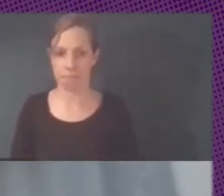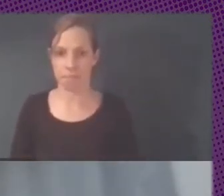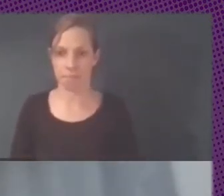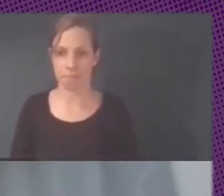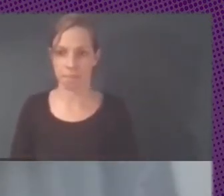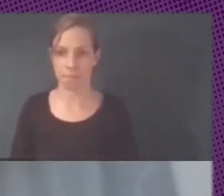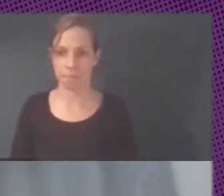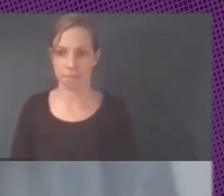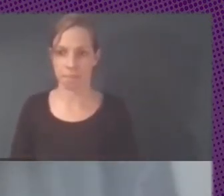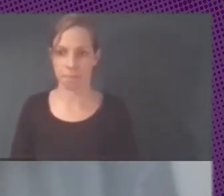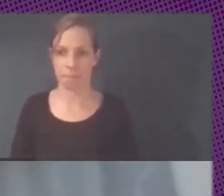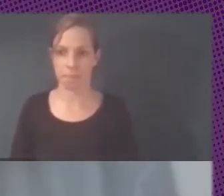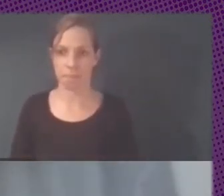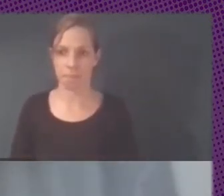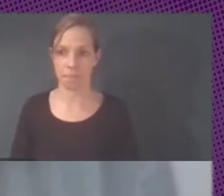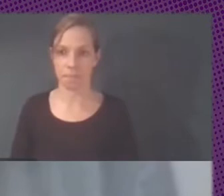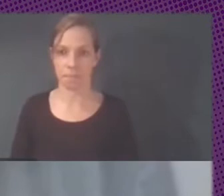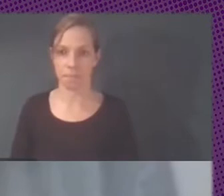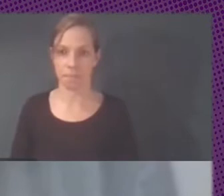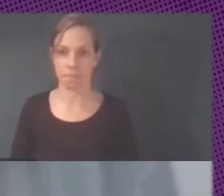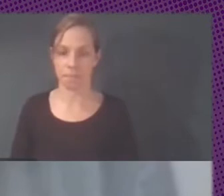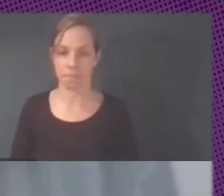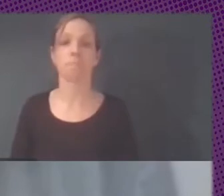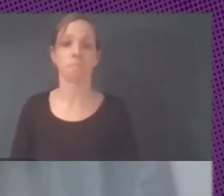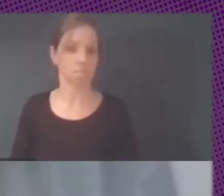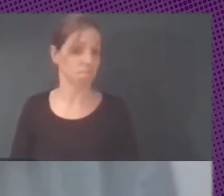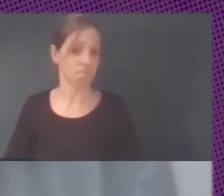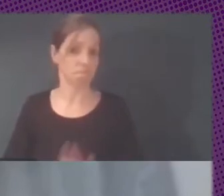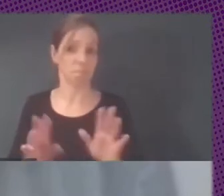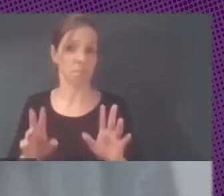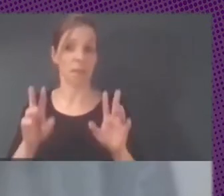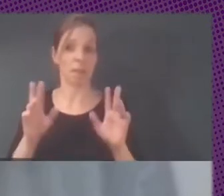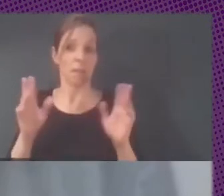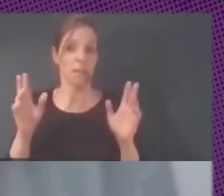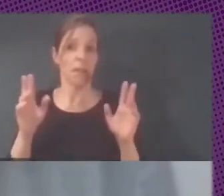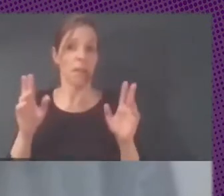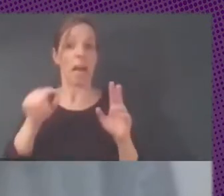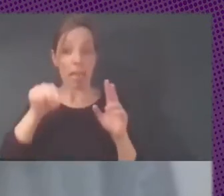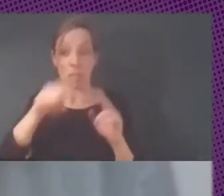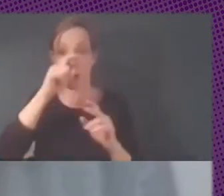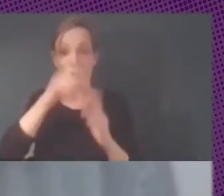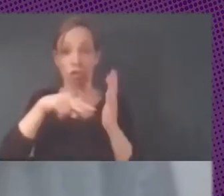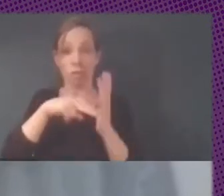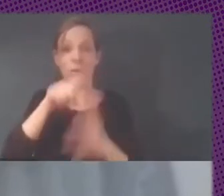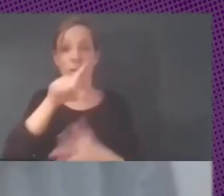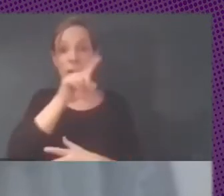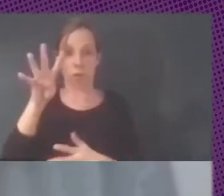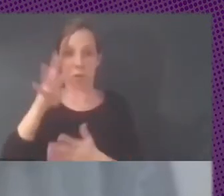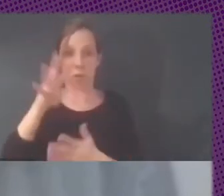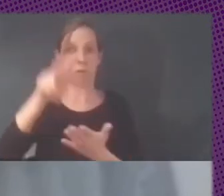Bueno, y el tema es que, bueno, eso se aprobó en el 2014, y